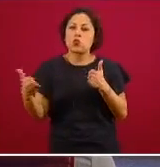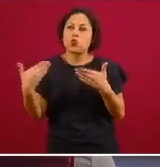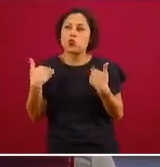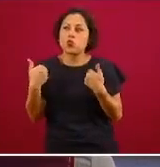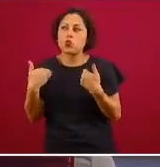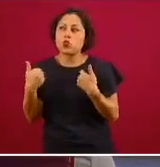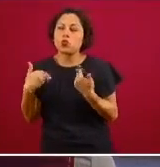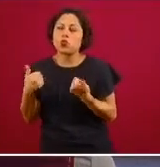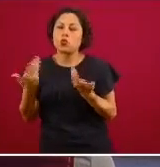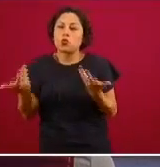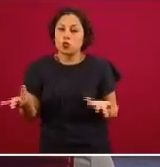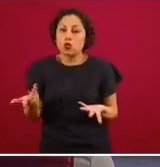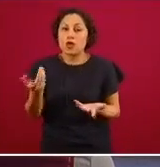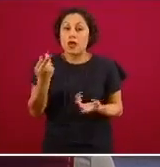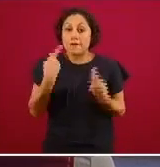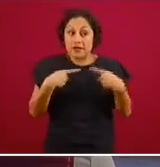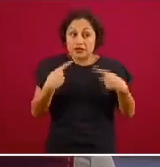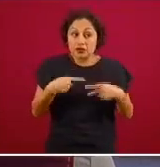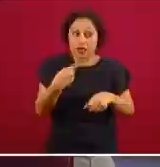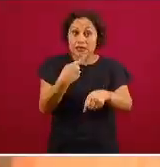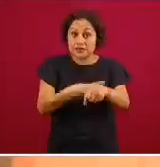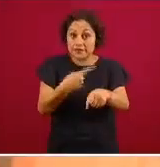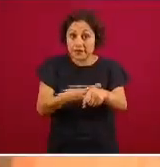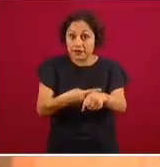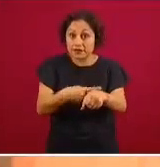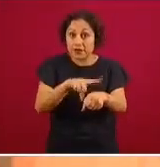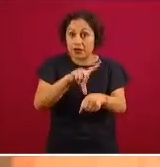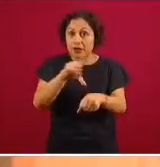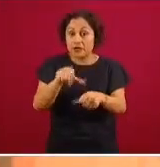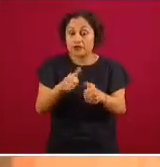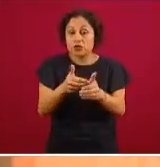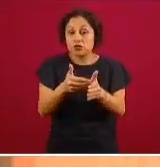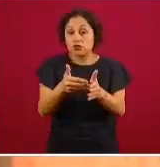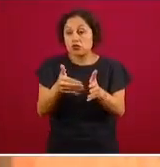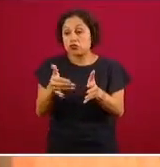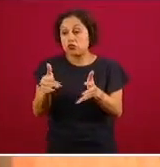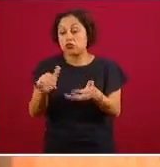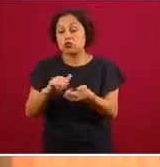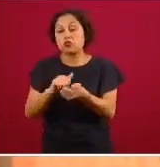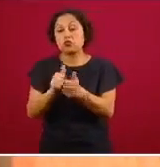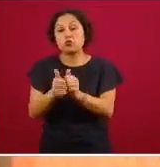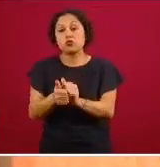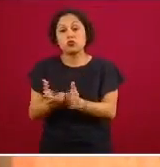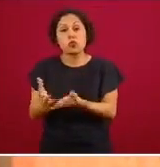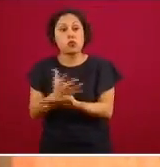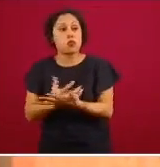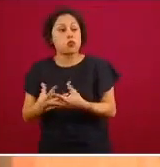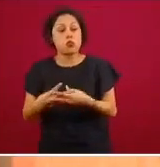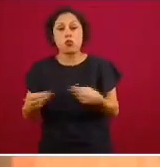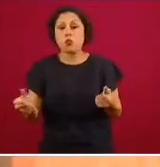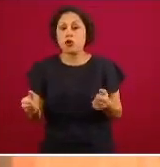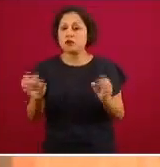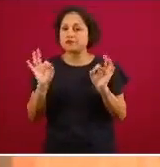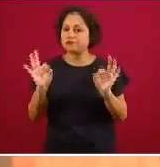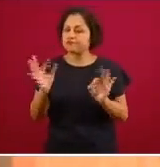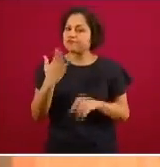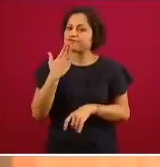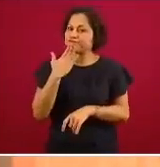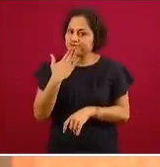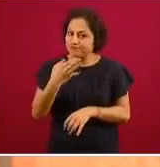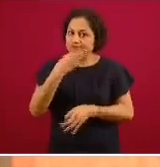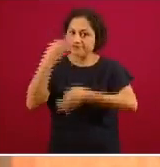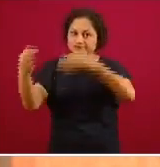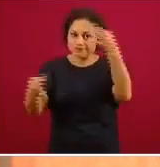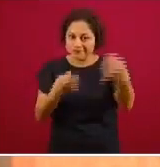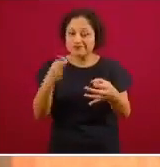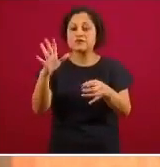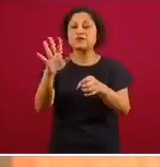son una buena noticia en primer lugar porque no tuvieron una enfermedad de alta importancia segundo